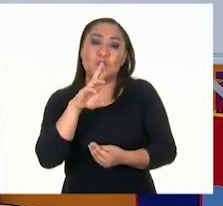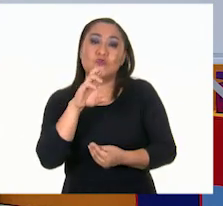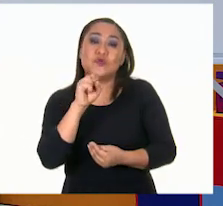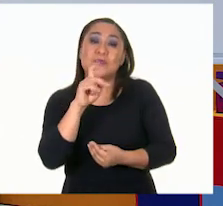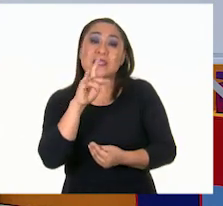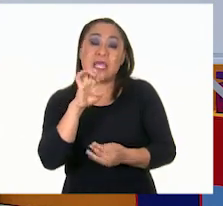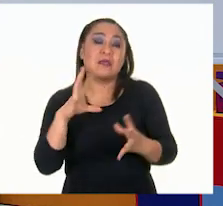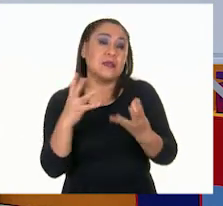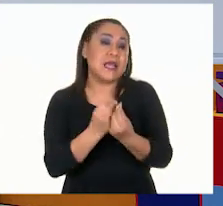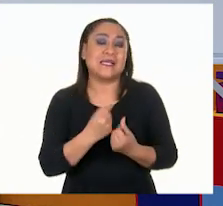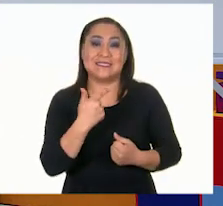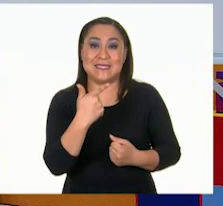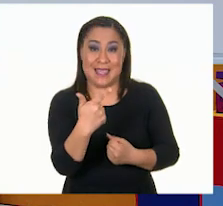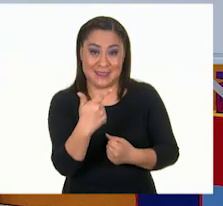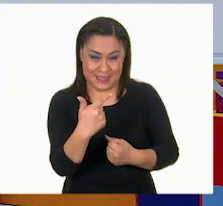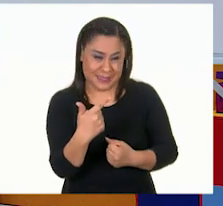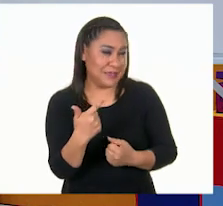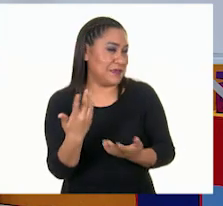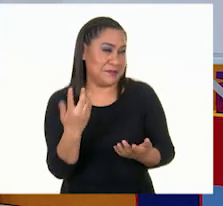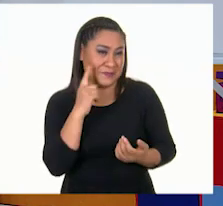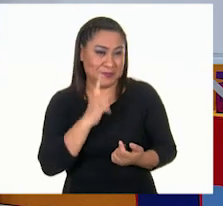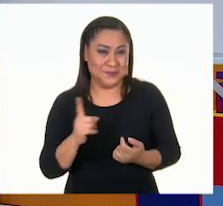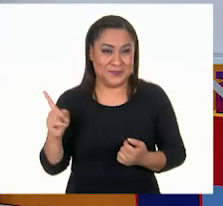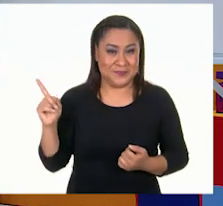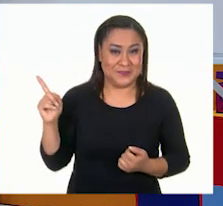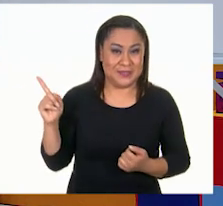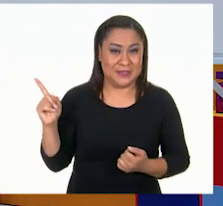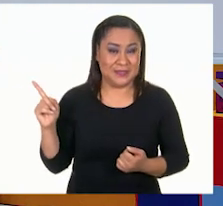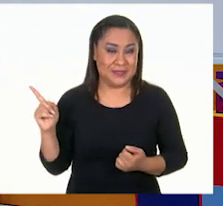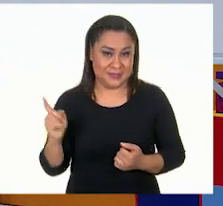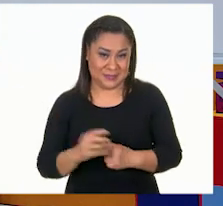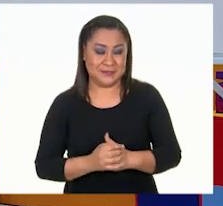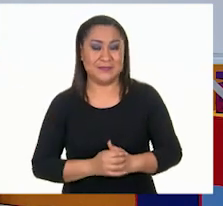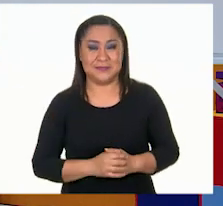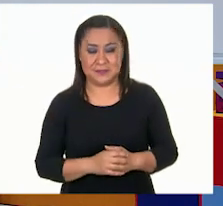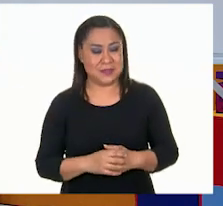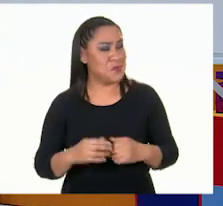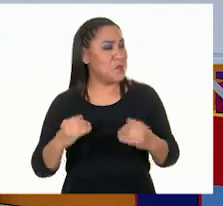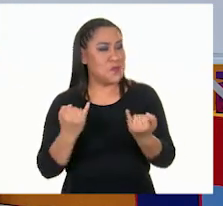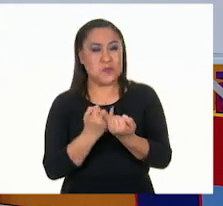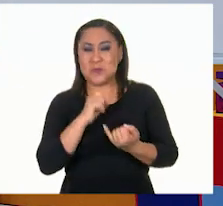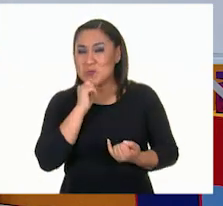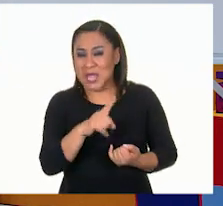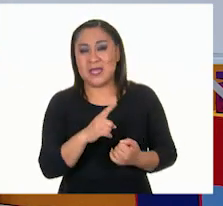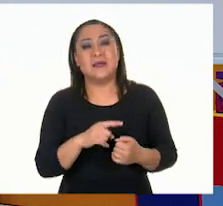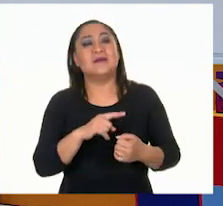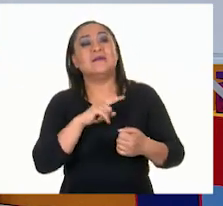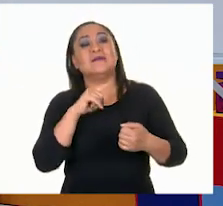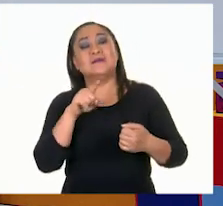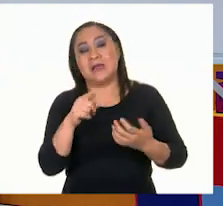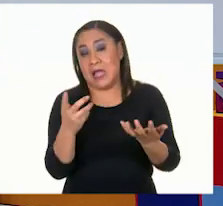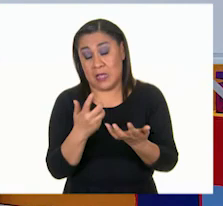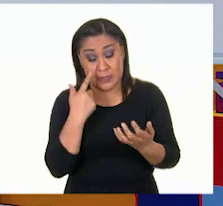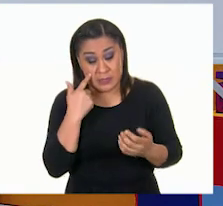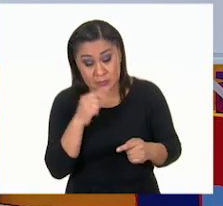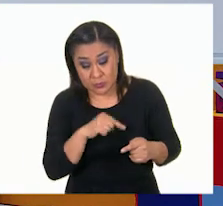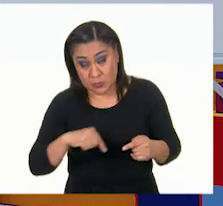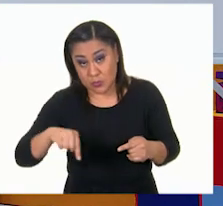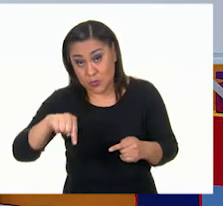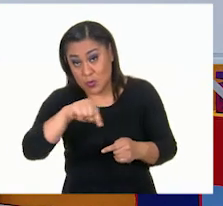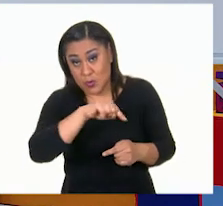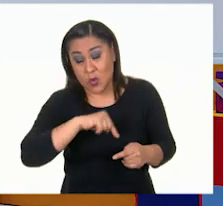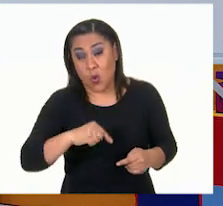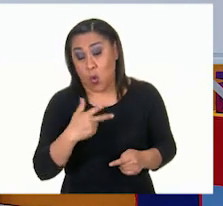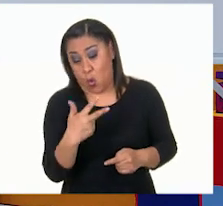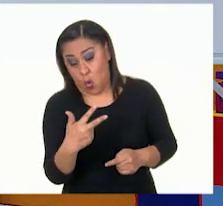entonces son siete, ¿verdad? Exactamente. Y es lo mismo que tengo de esta. Muy bien. Lo mismo hago en esta. Tengo ocho